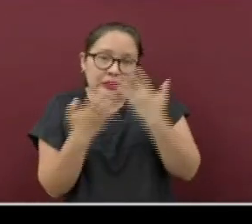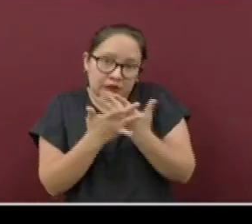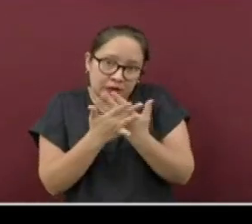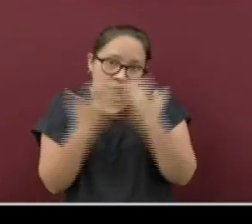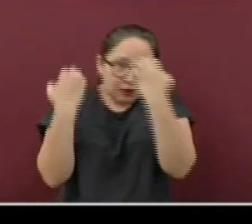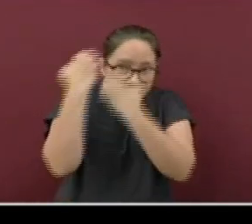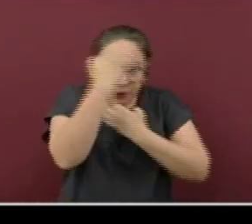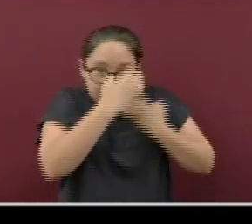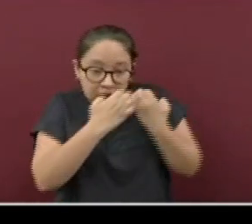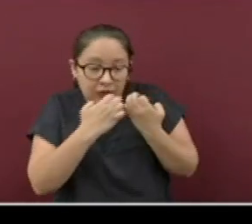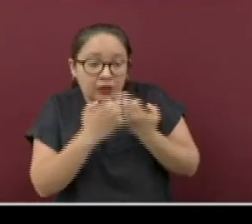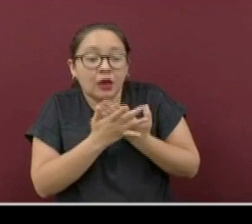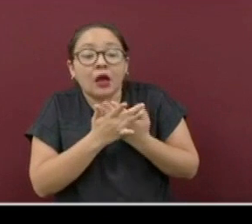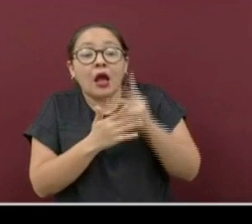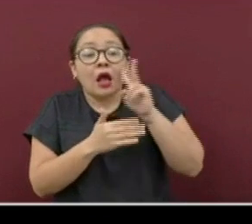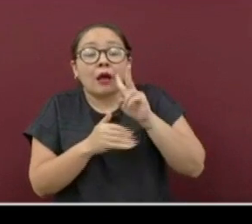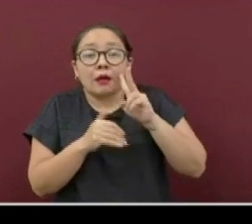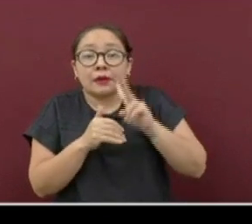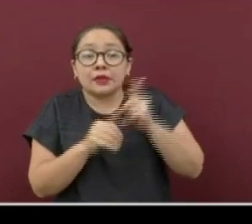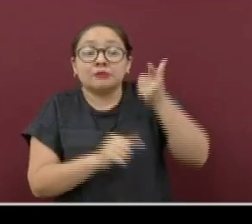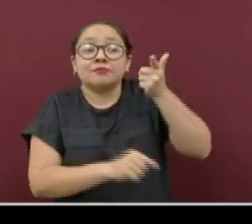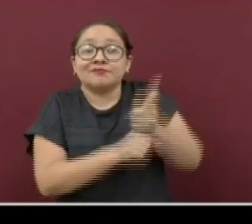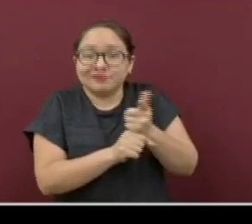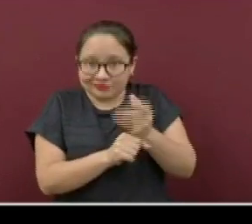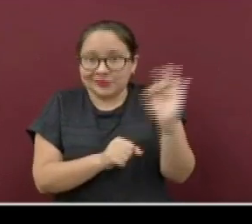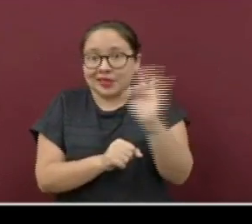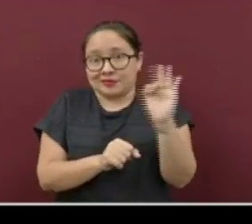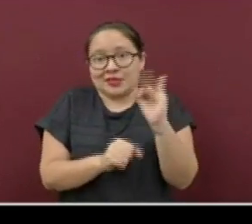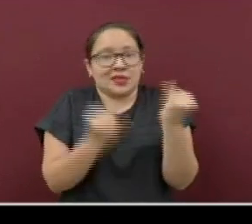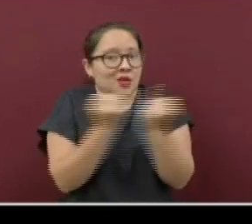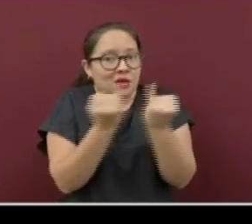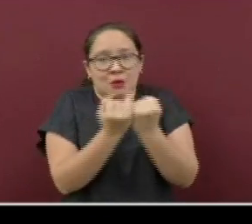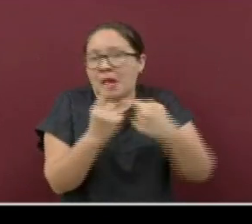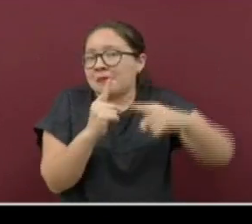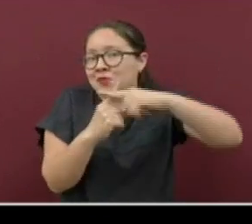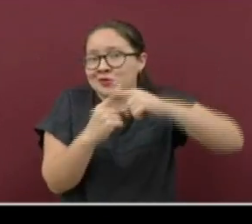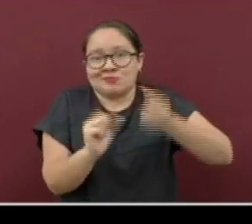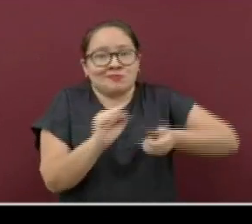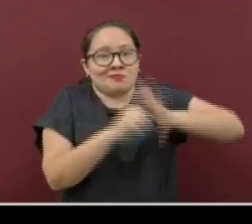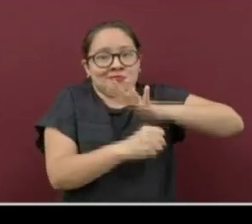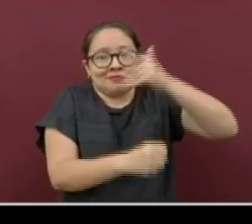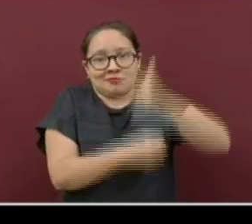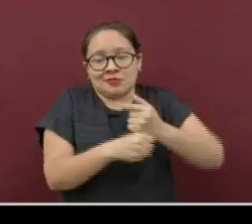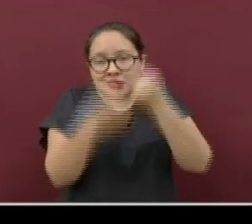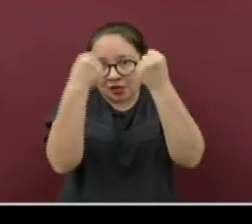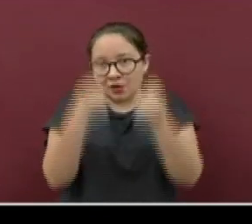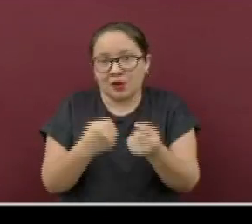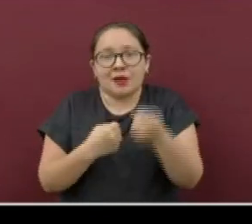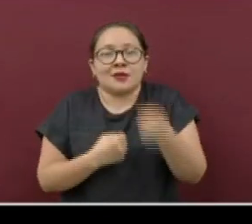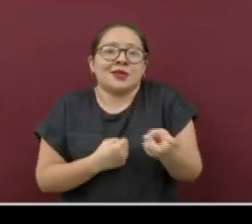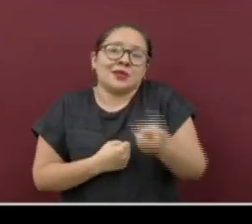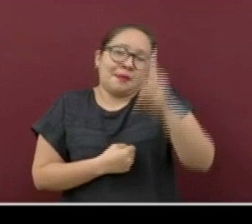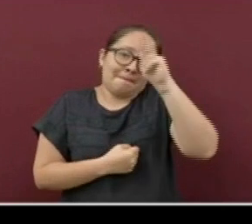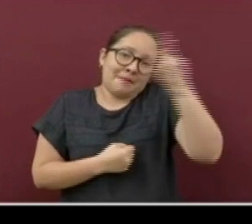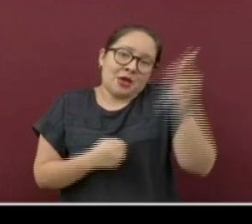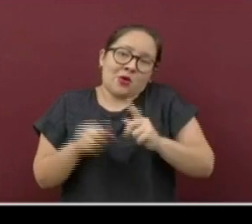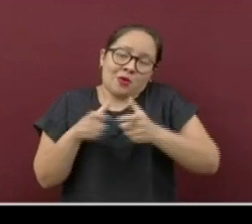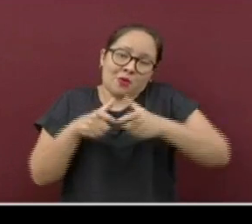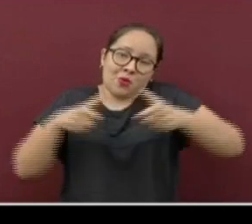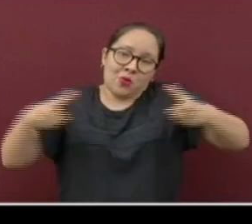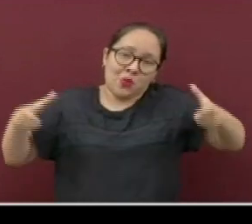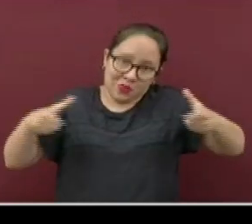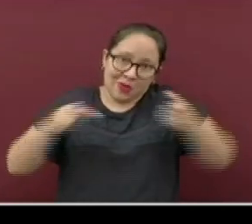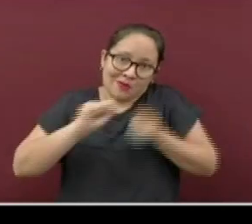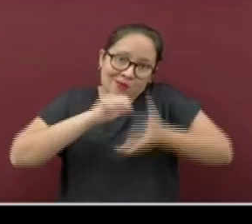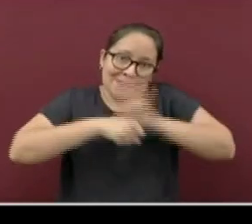para SARS-CoV-2, es posible que también den positivos y de ser así contribuyan a que la transmisión se mantenga